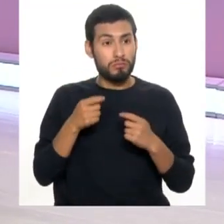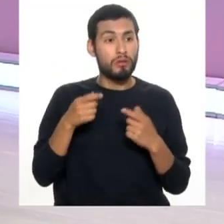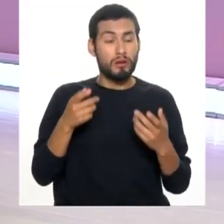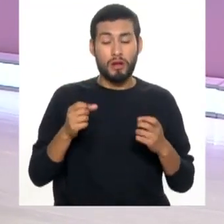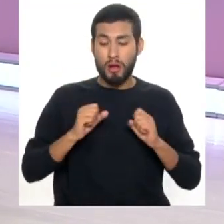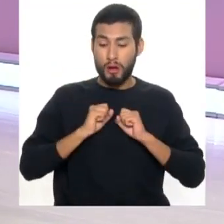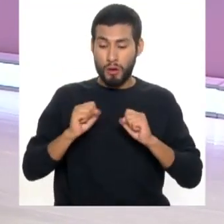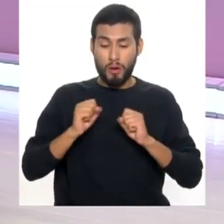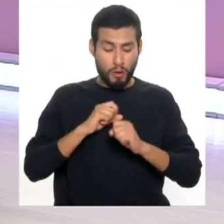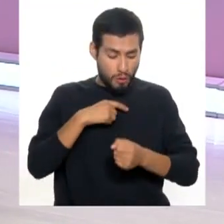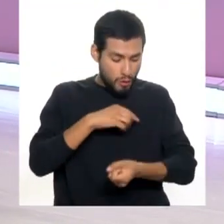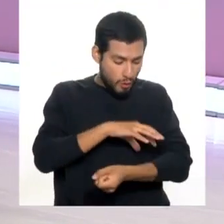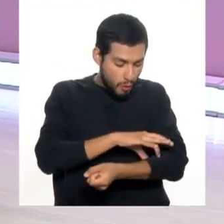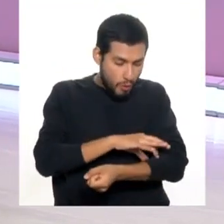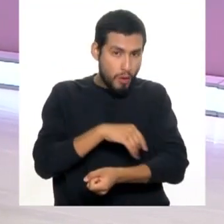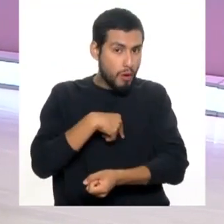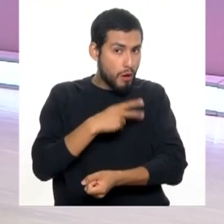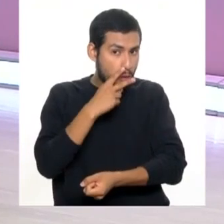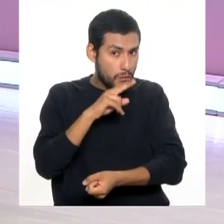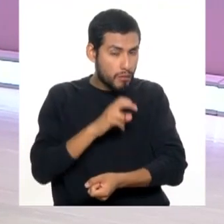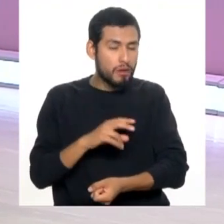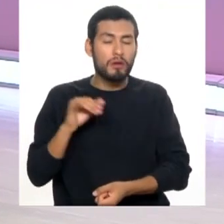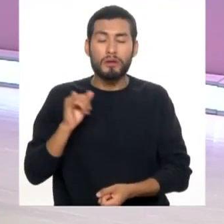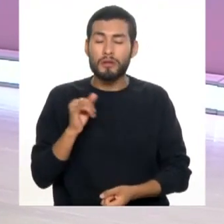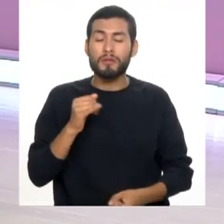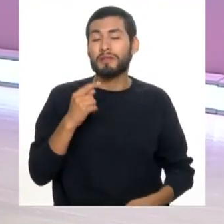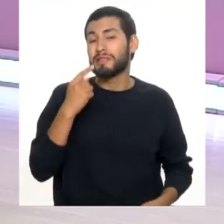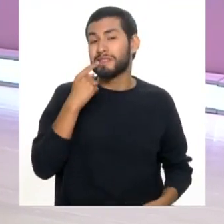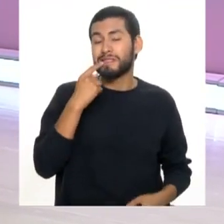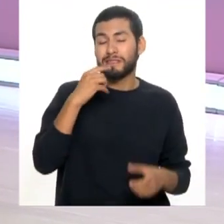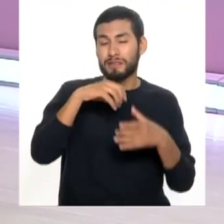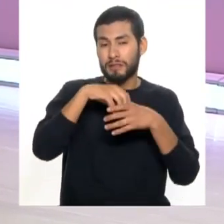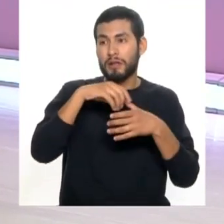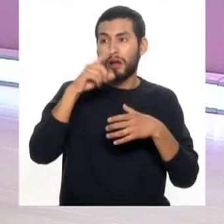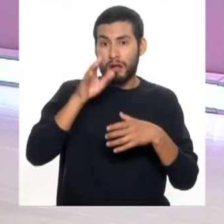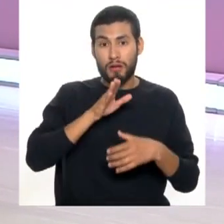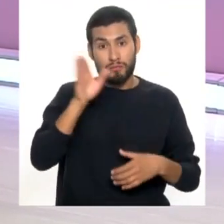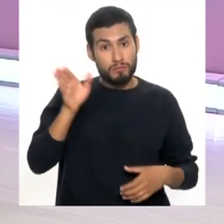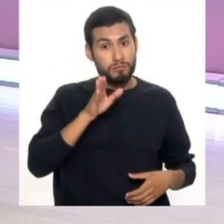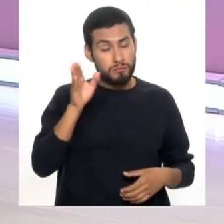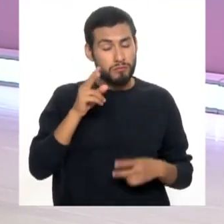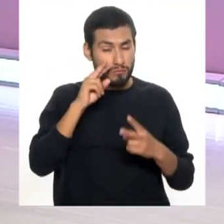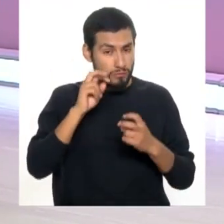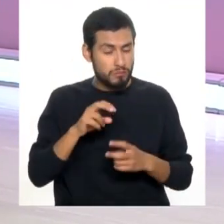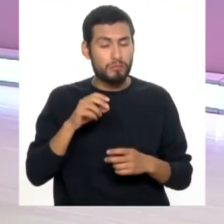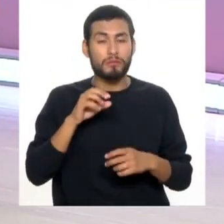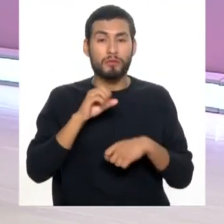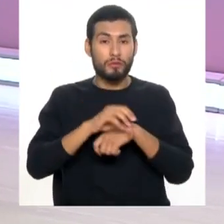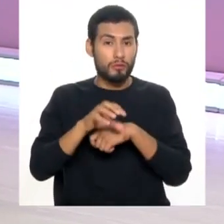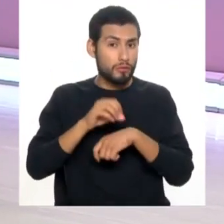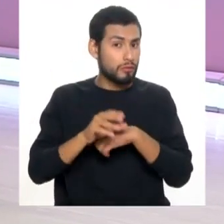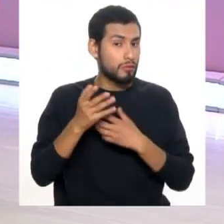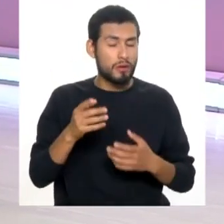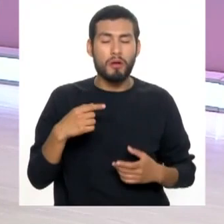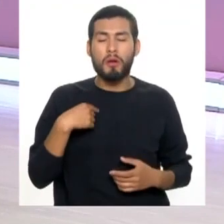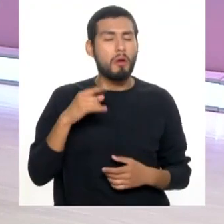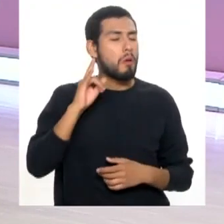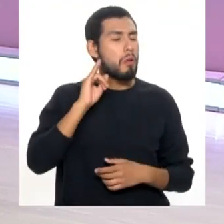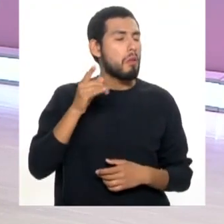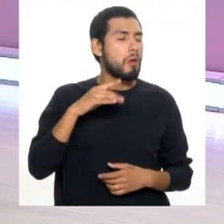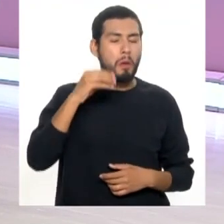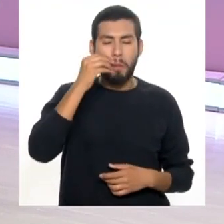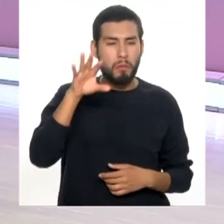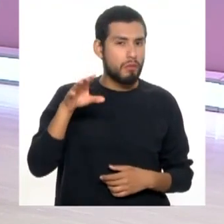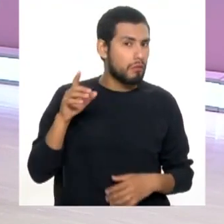simple tensiómetro. Aquí también hay que ir al odontólogo y tener básicamente de sus consejos y no evadir el chequeo. Porque